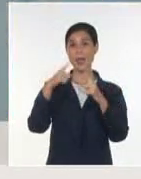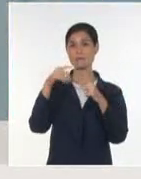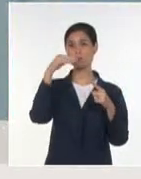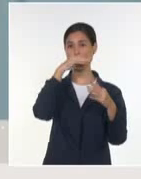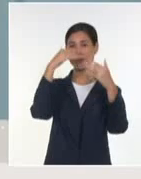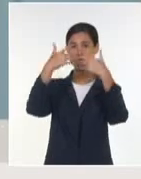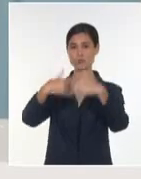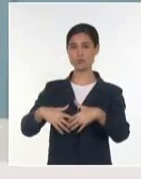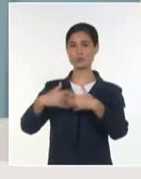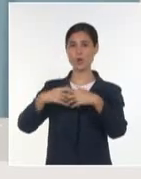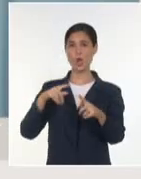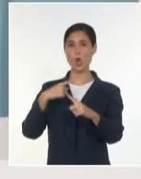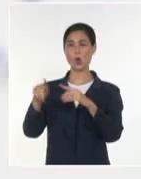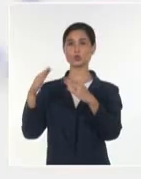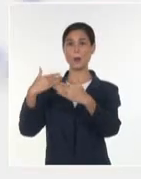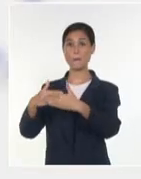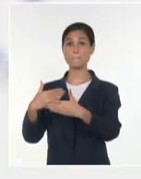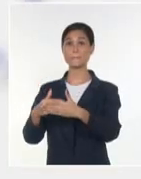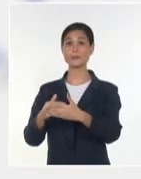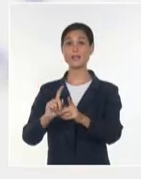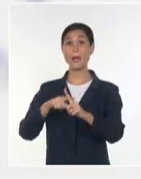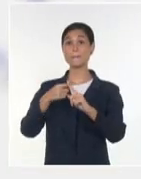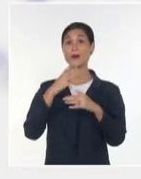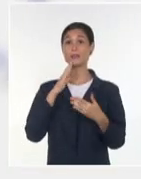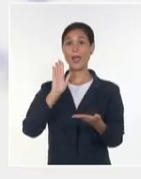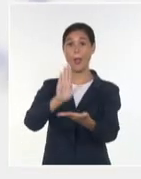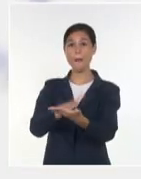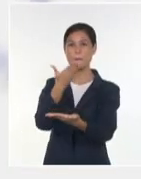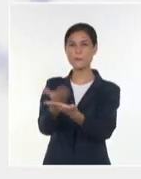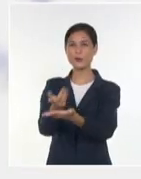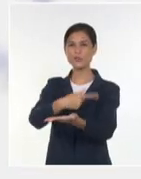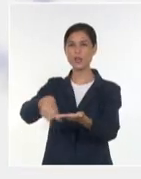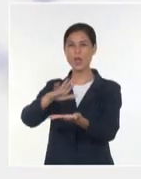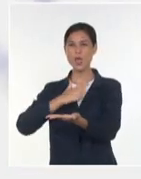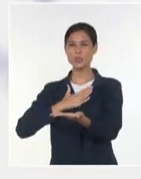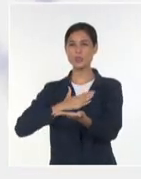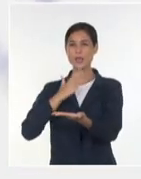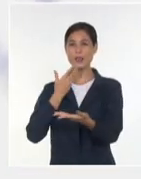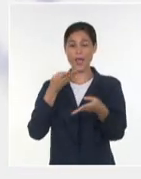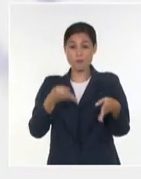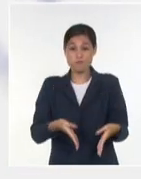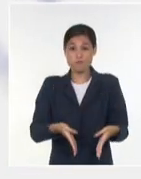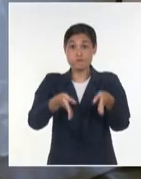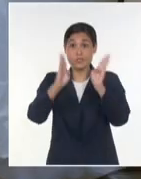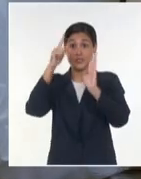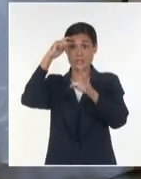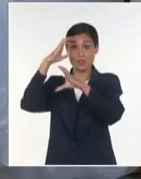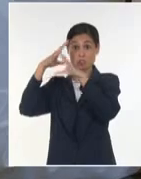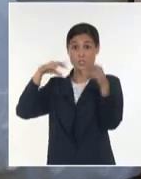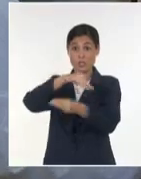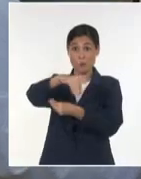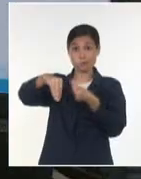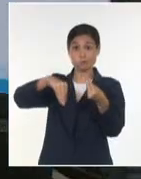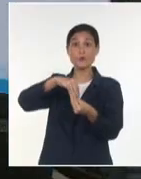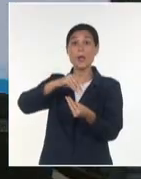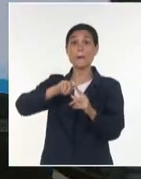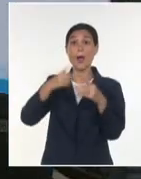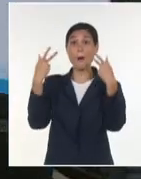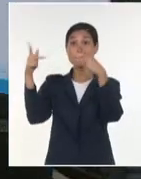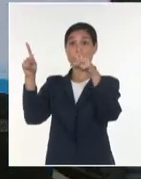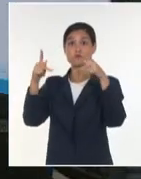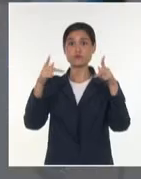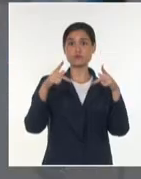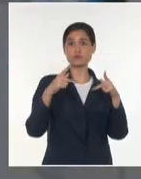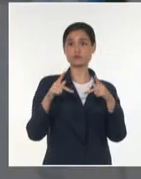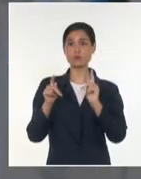MC Pharma. Además, la propuesta tiene el respaldo del Fondo Financiero de Ciencia e Innovación y profesionales de las áreas